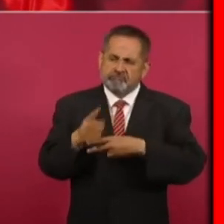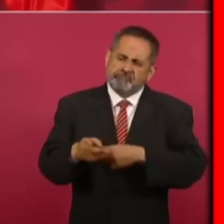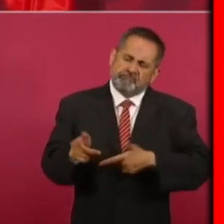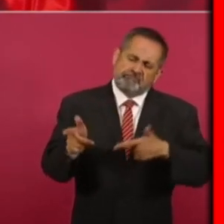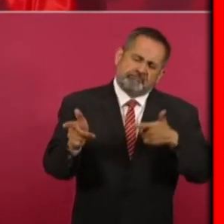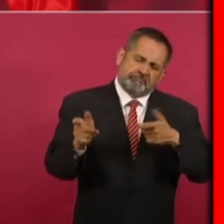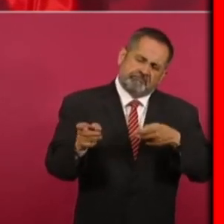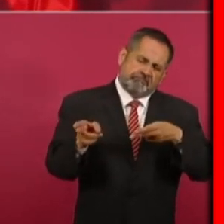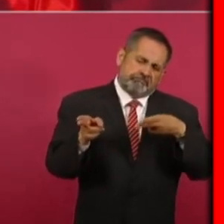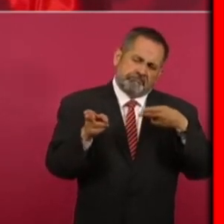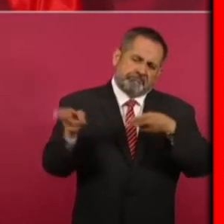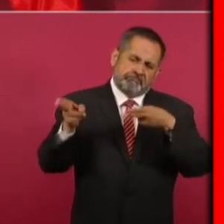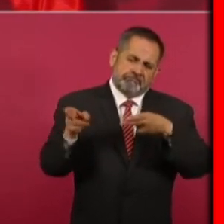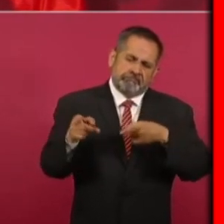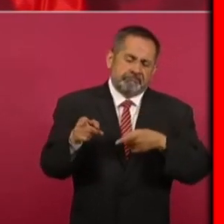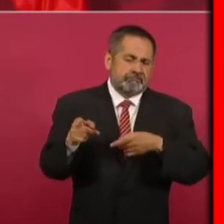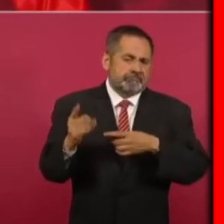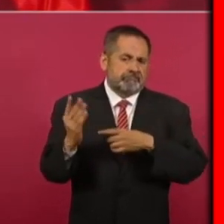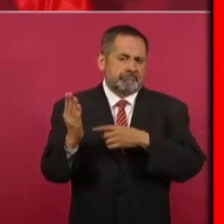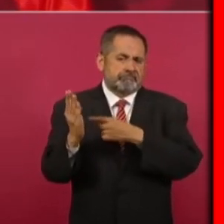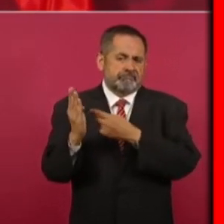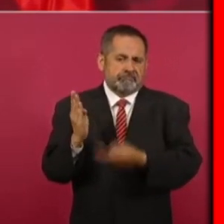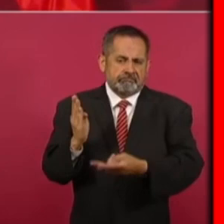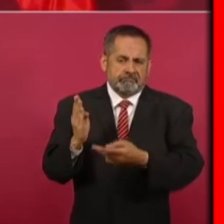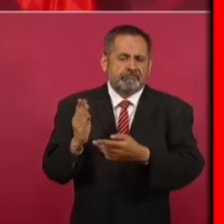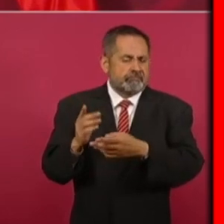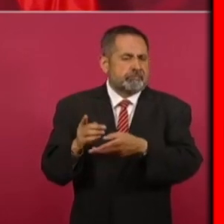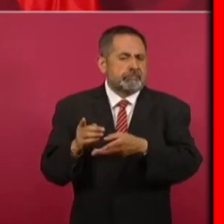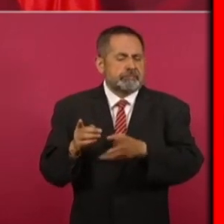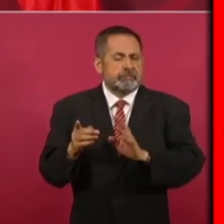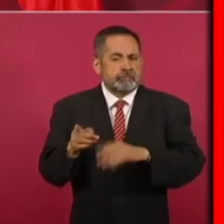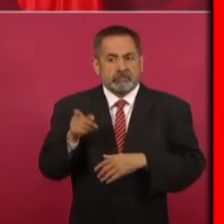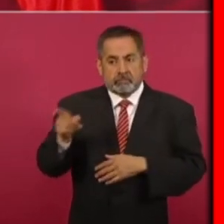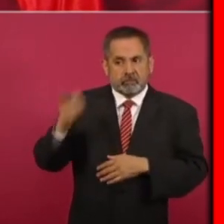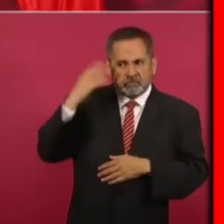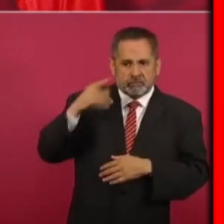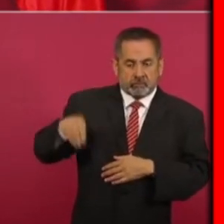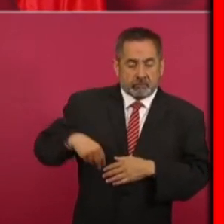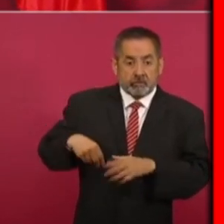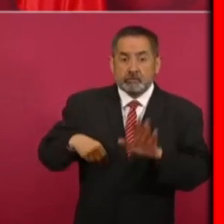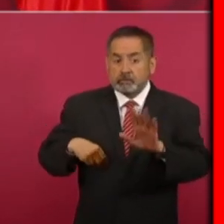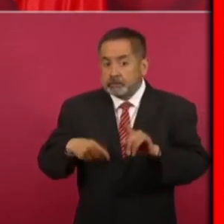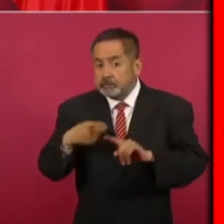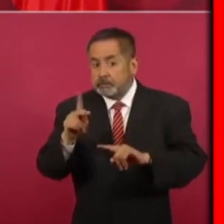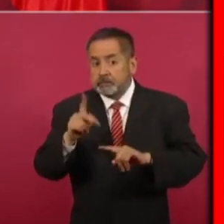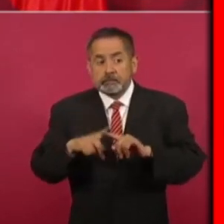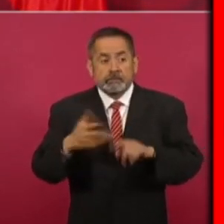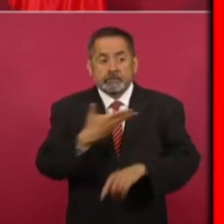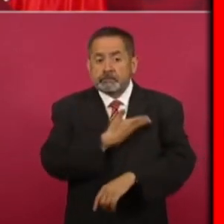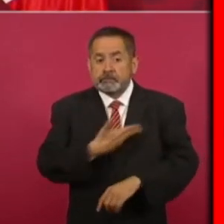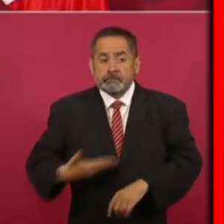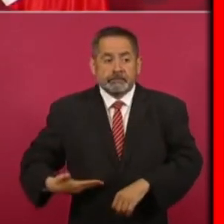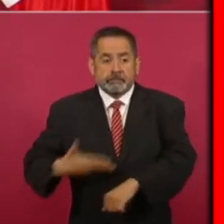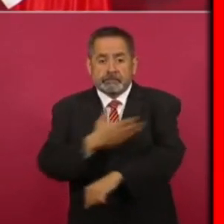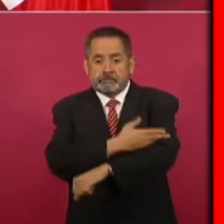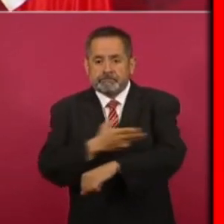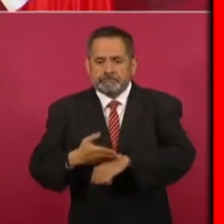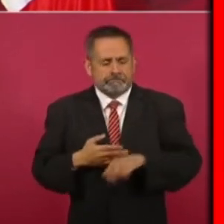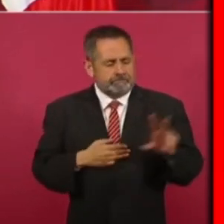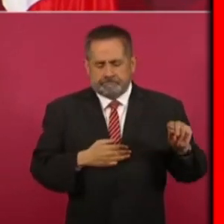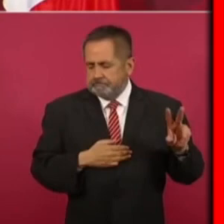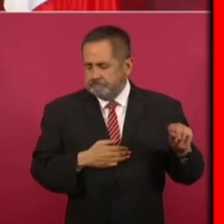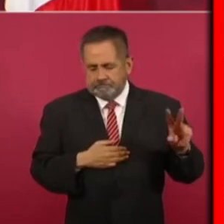los revolucionarios los ajusticiaba el presidente Madero se opuso